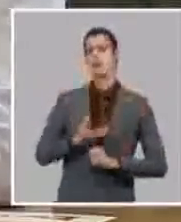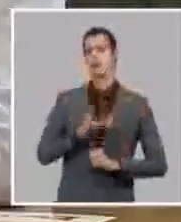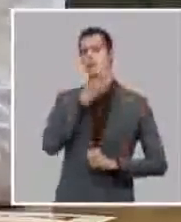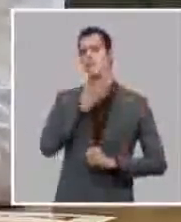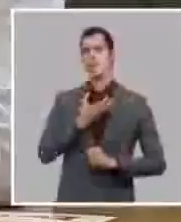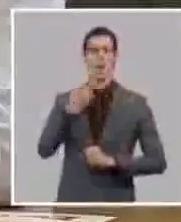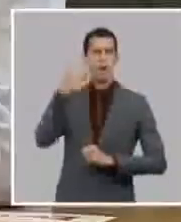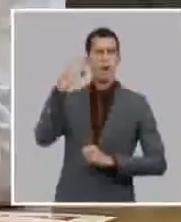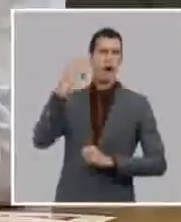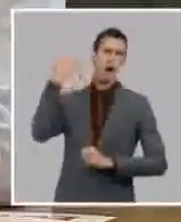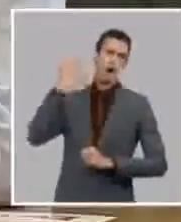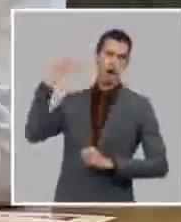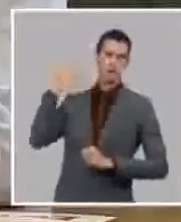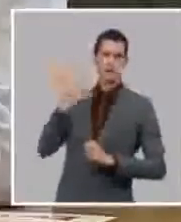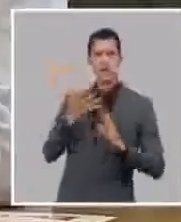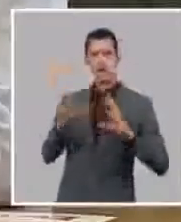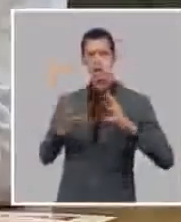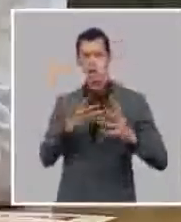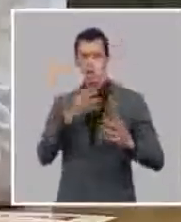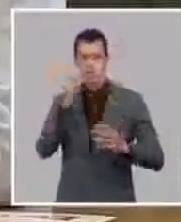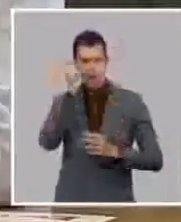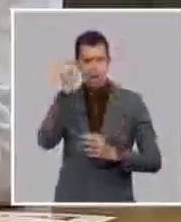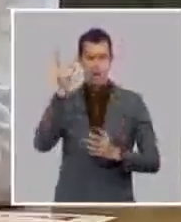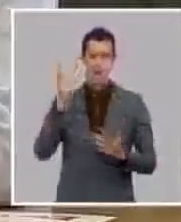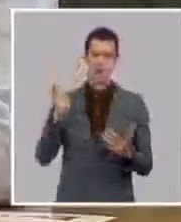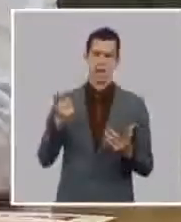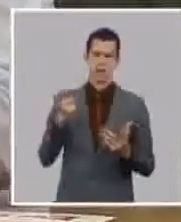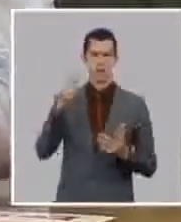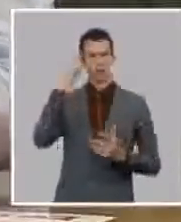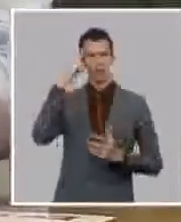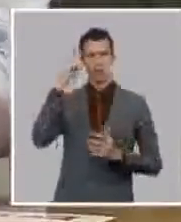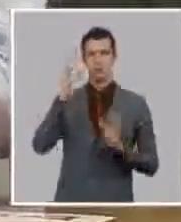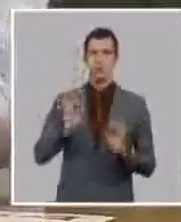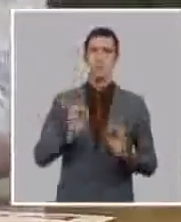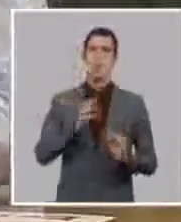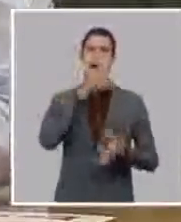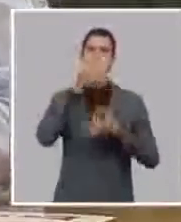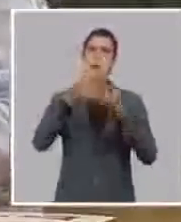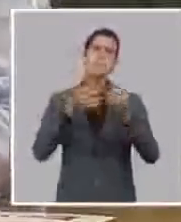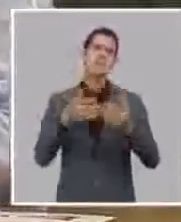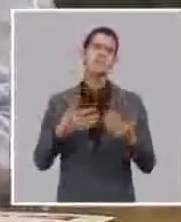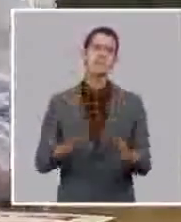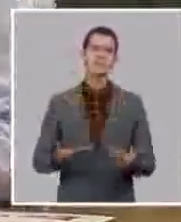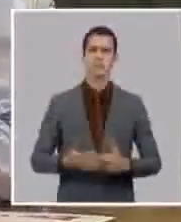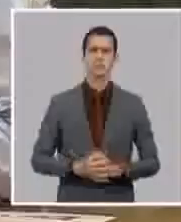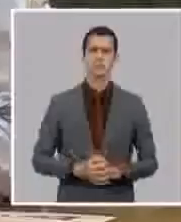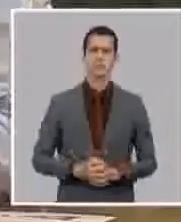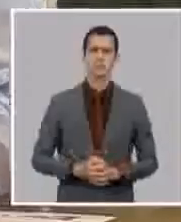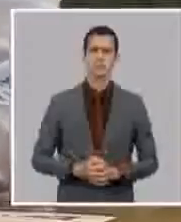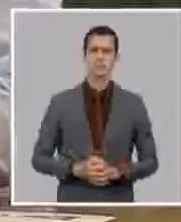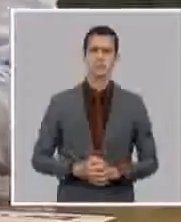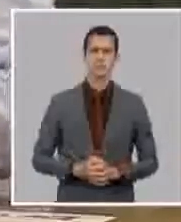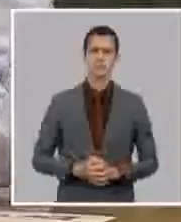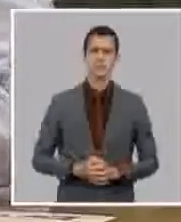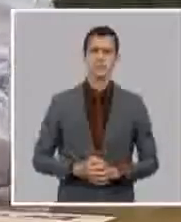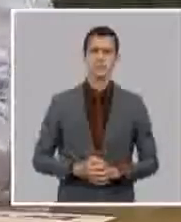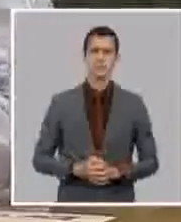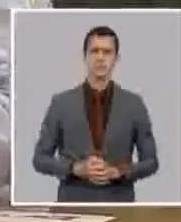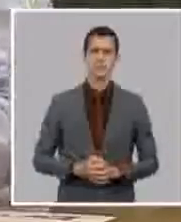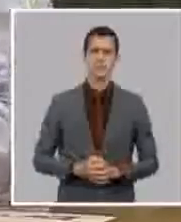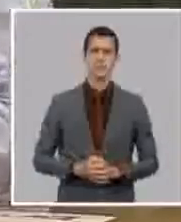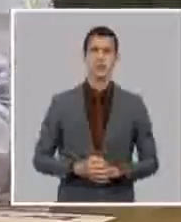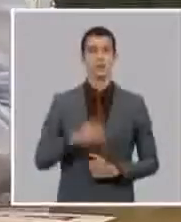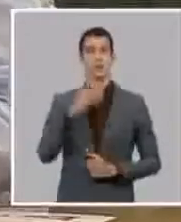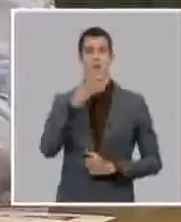me recuerdo toda la su tesis con relación a los eslabones perdidos en la sociedad y cómo había que